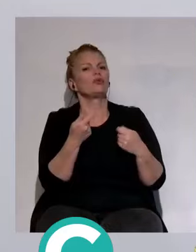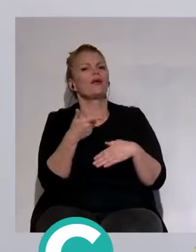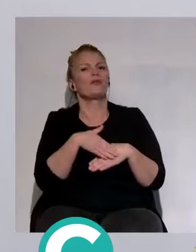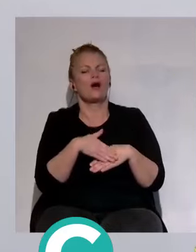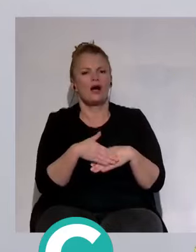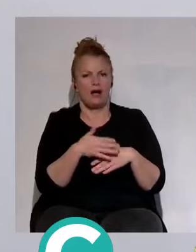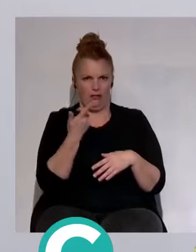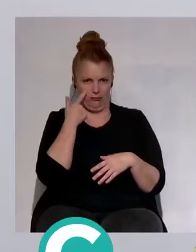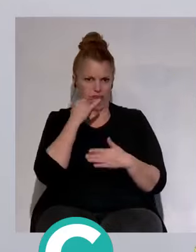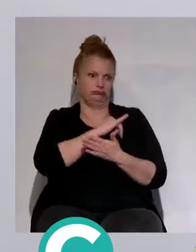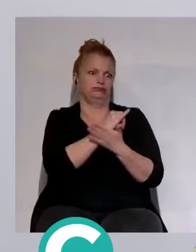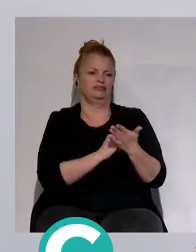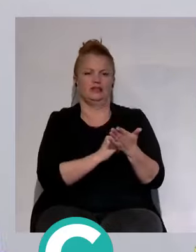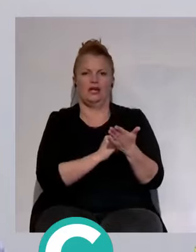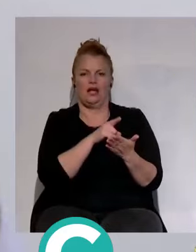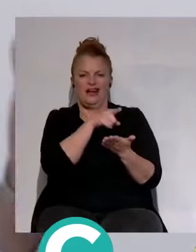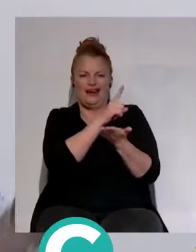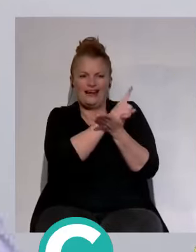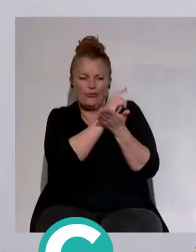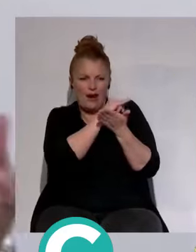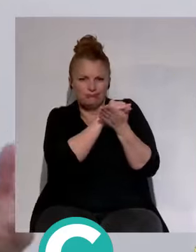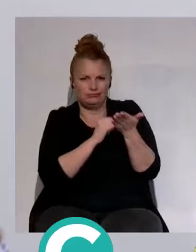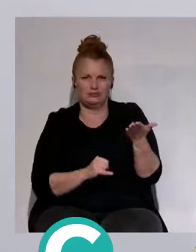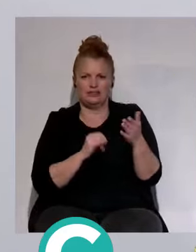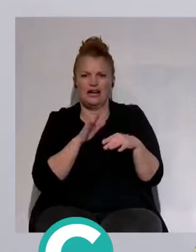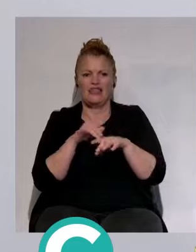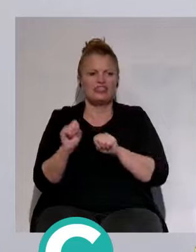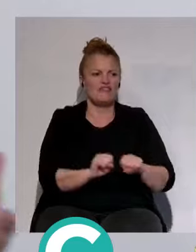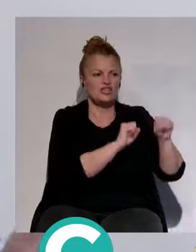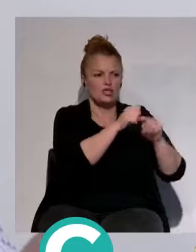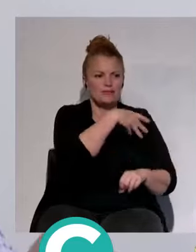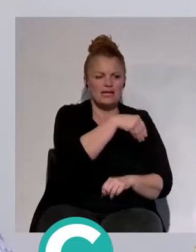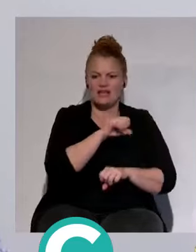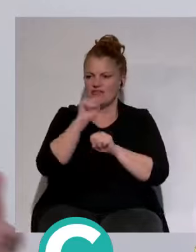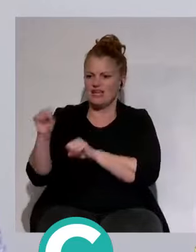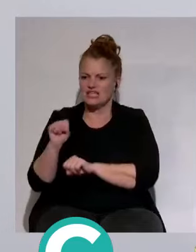hay defensores de Vizcaíno, defensores de la... Es normal, es normal.